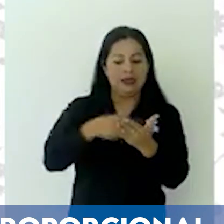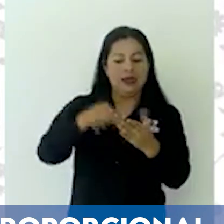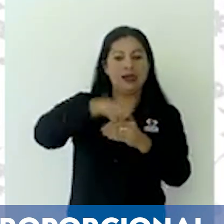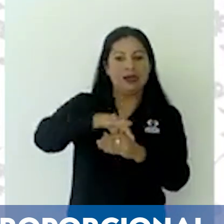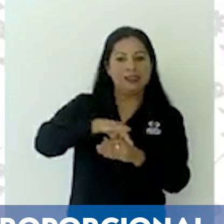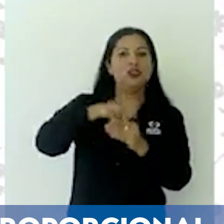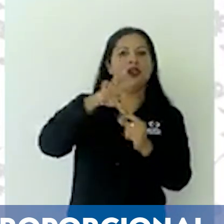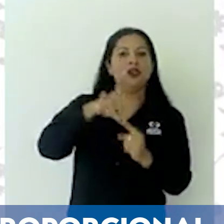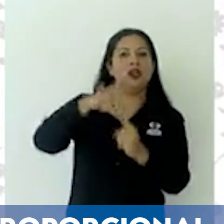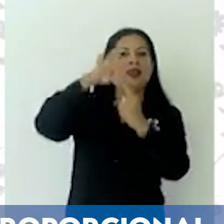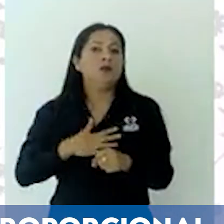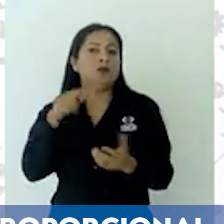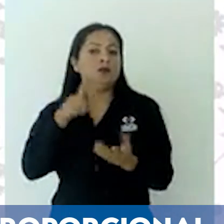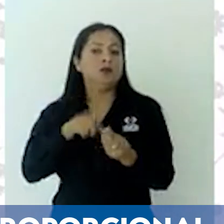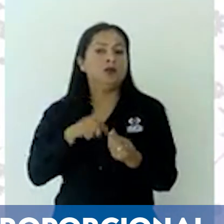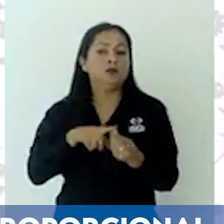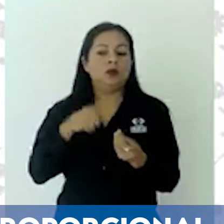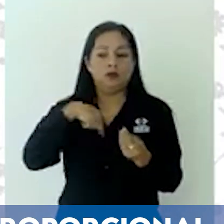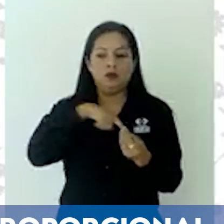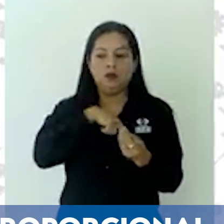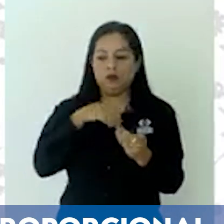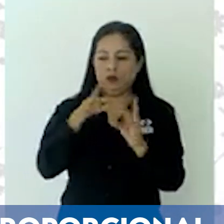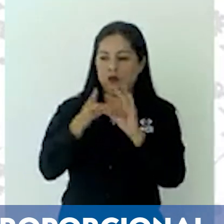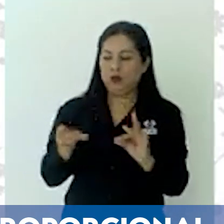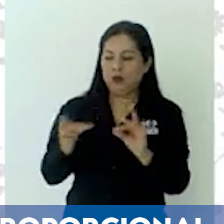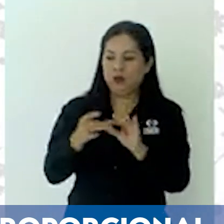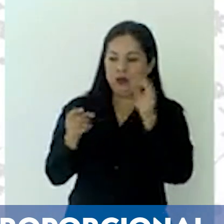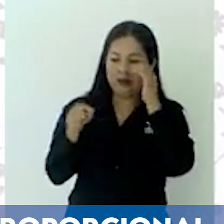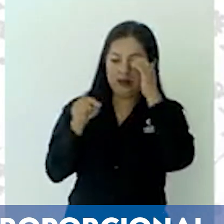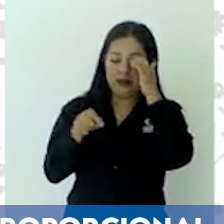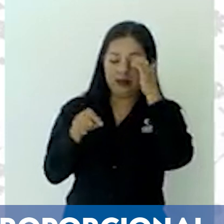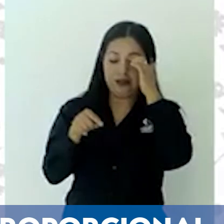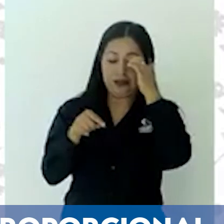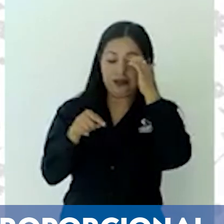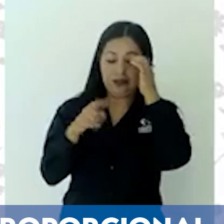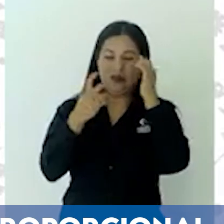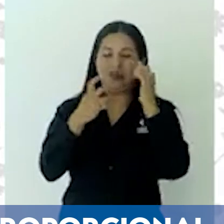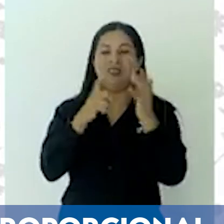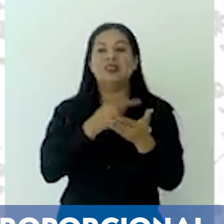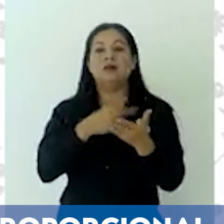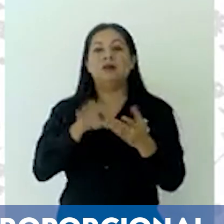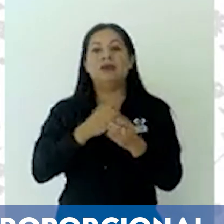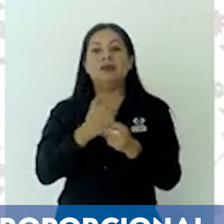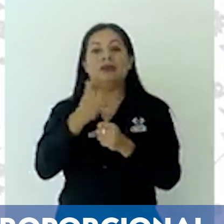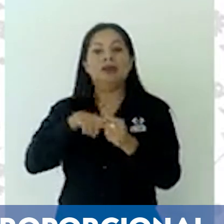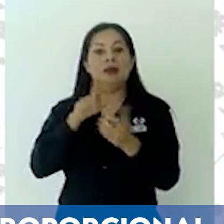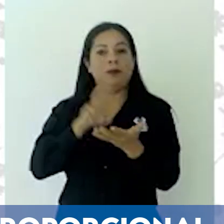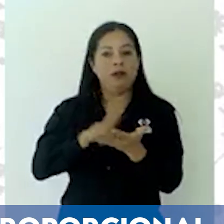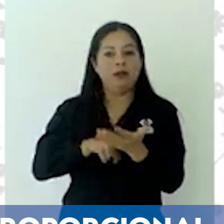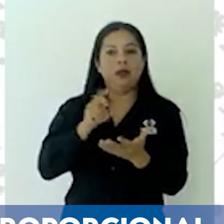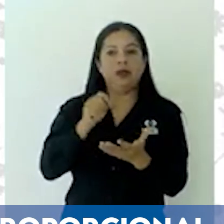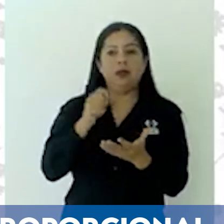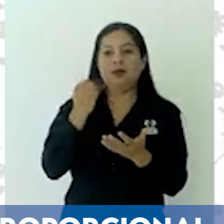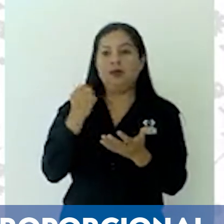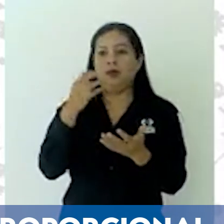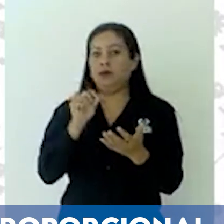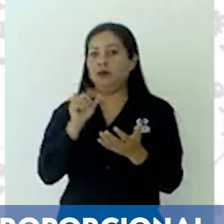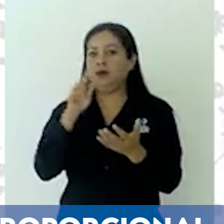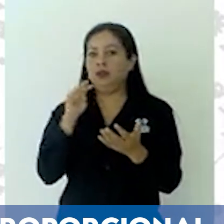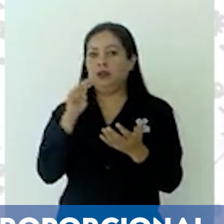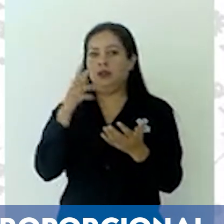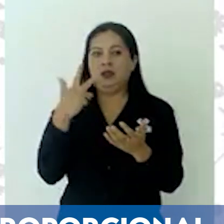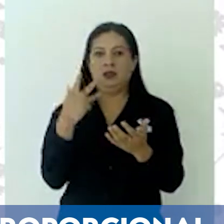selectos la presidenta de la JUCOPO, Gloria Citlaly Calixto, el presidente estatal del partido, Jacinto González Barona,